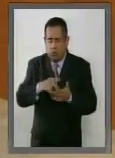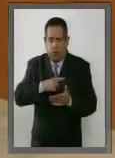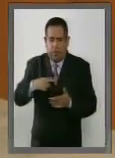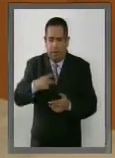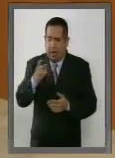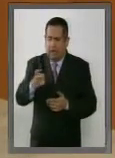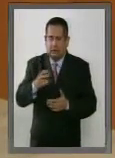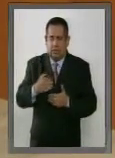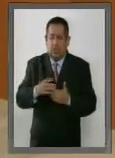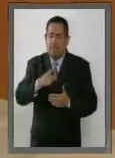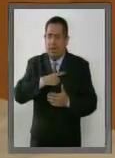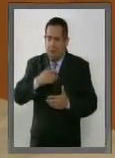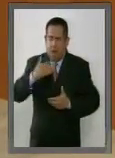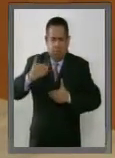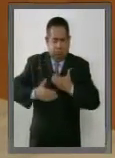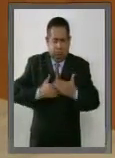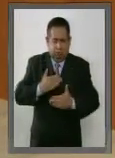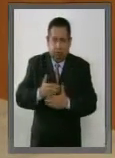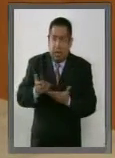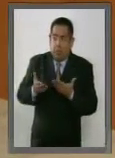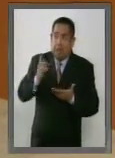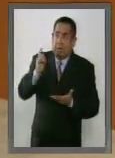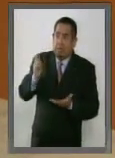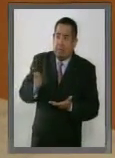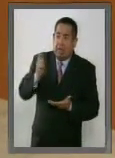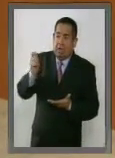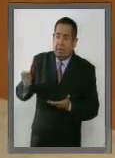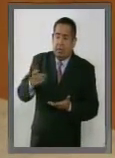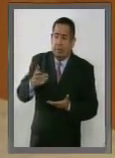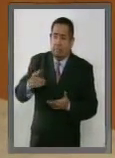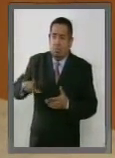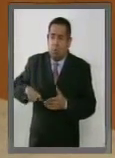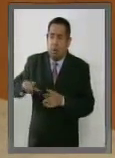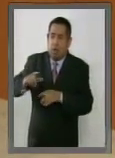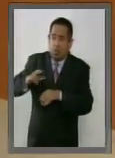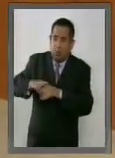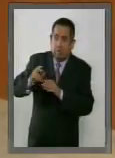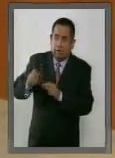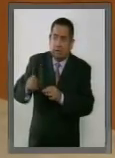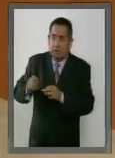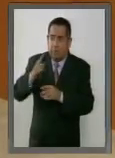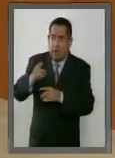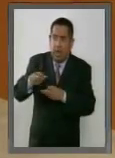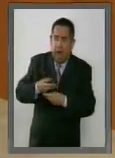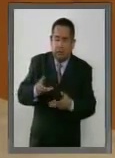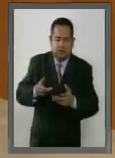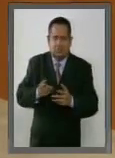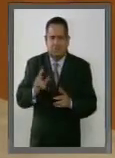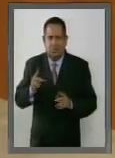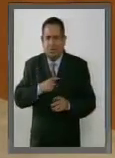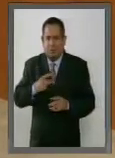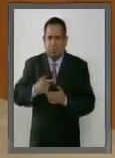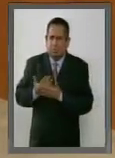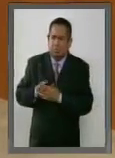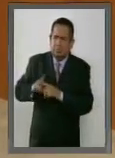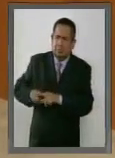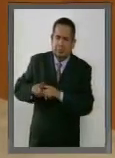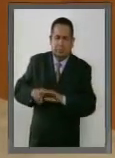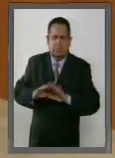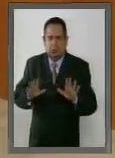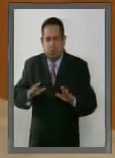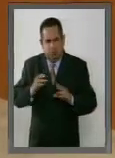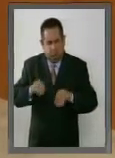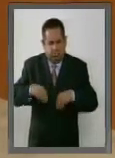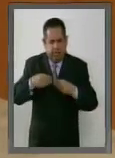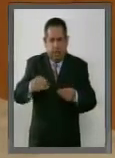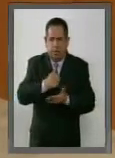estar a expensas de los demás para lograr recursos y cosas positivas para la